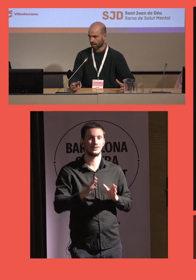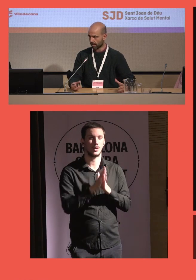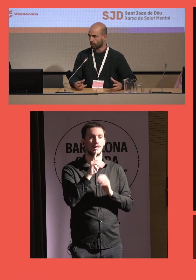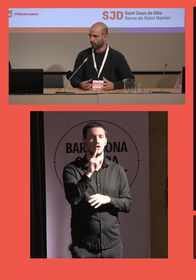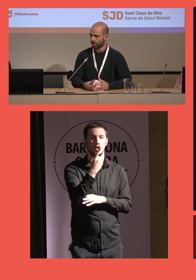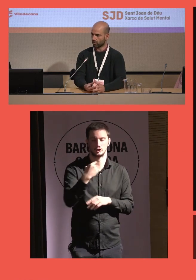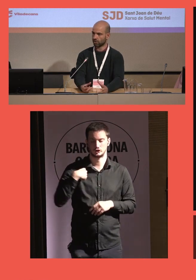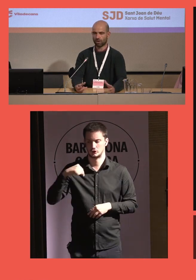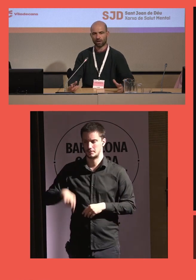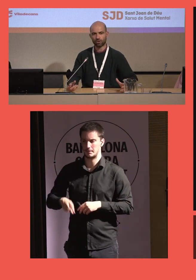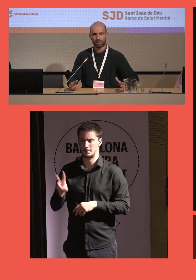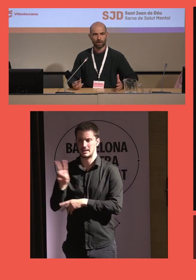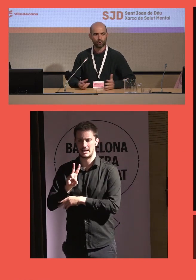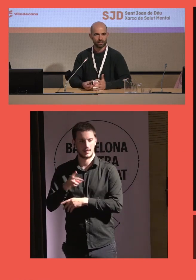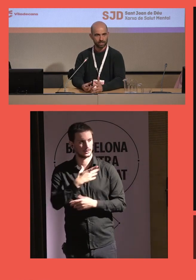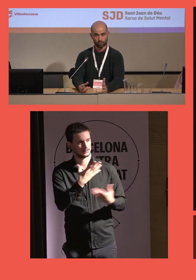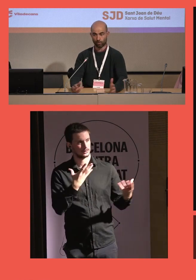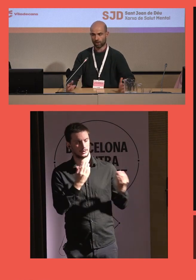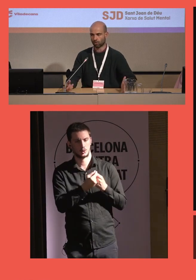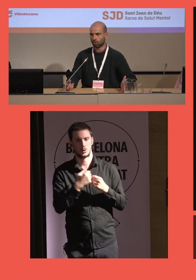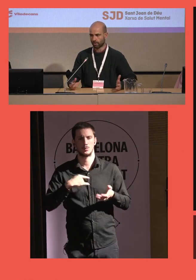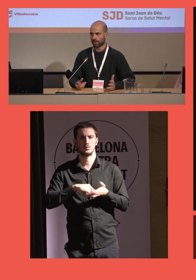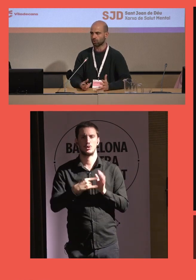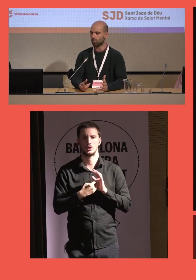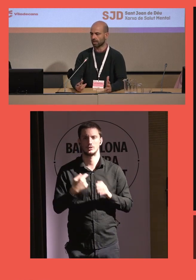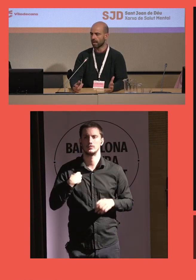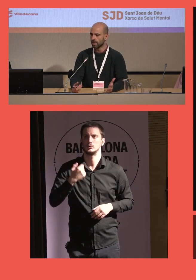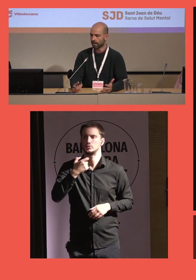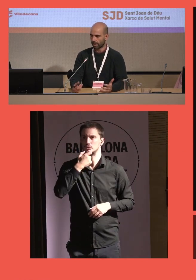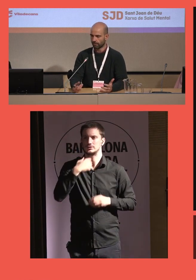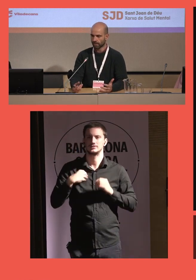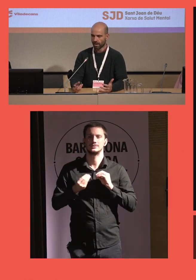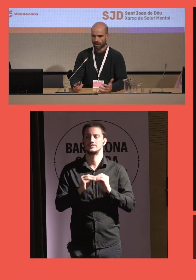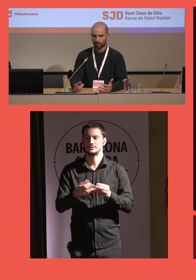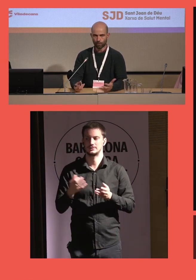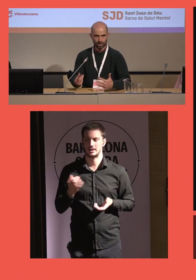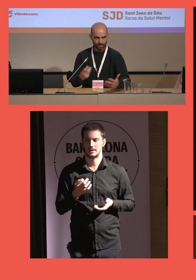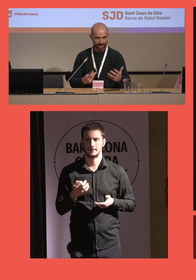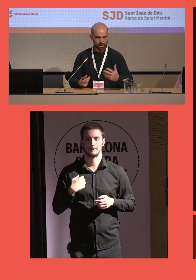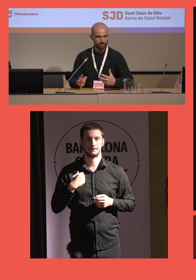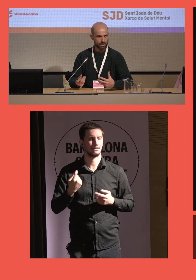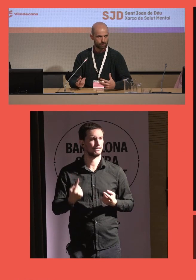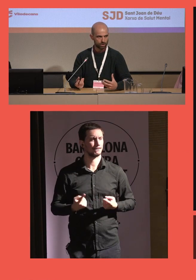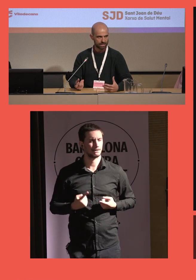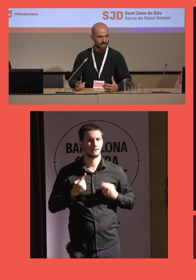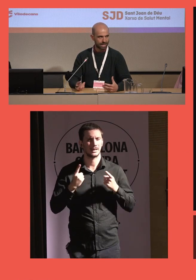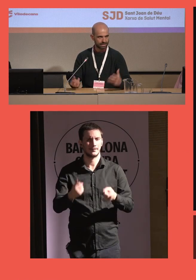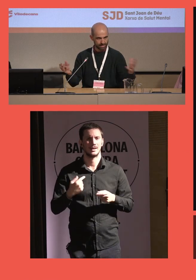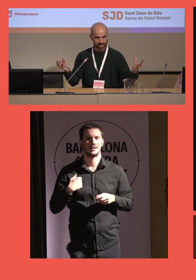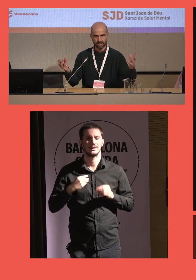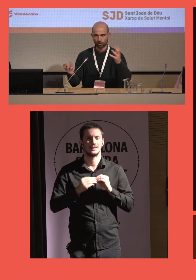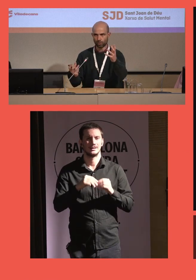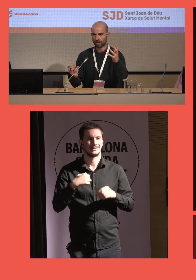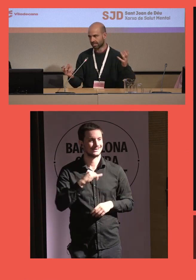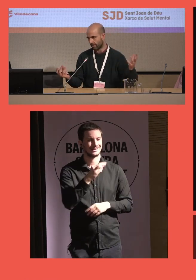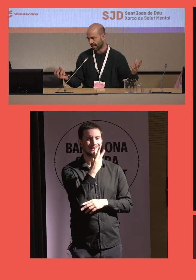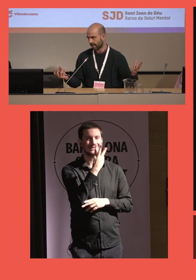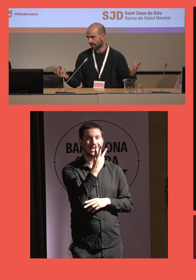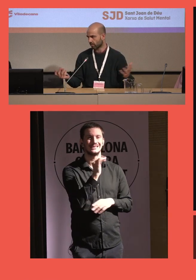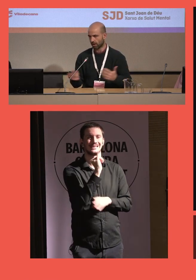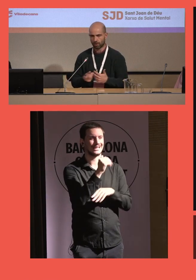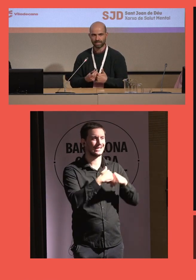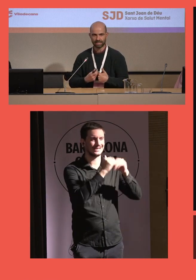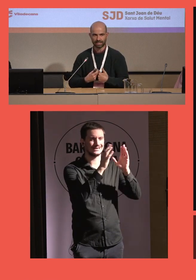intentamos hacer un proyecto. Y es una de las cosas más bonitas de nuestro proyecto, lo que más nos gusta, que por primera vez empezamos a trabajar tres instituciones